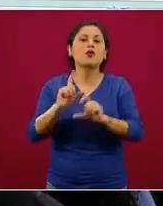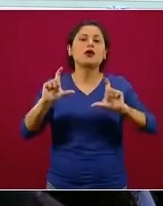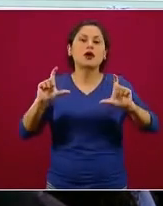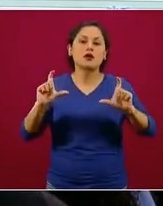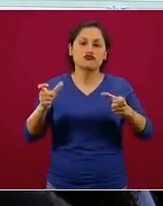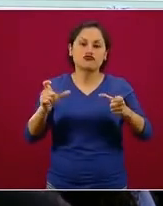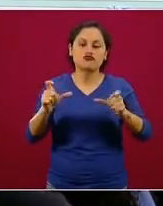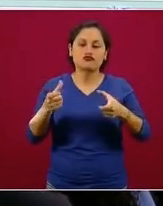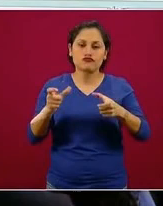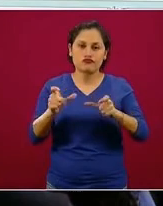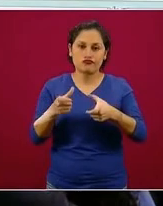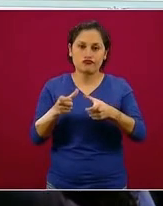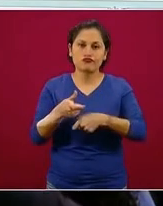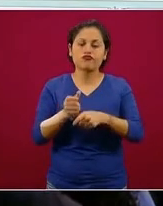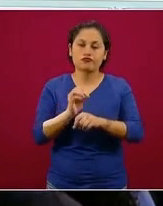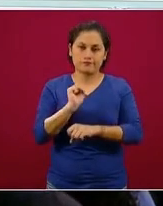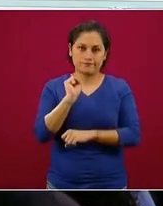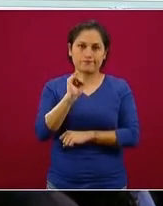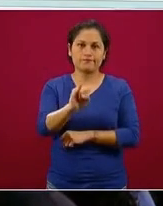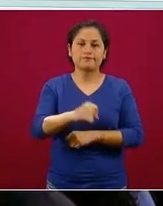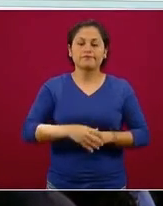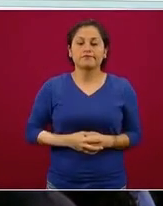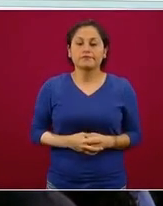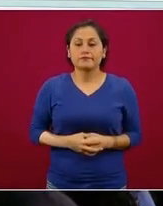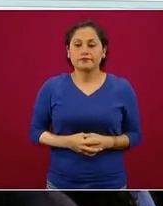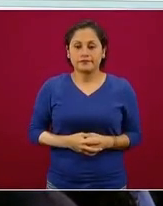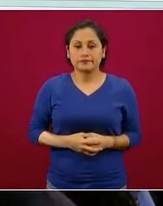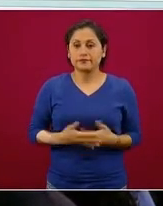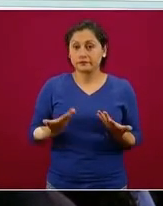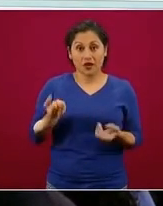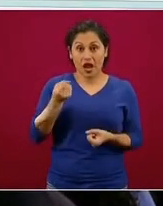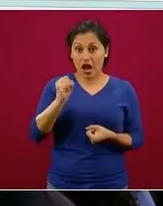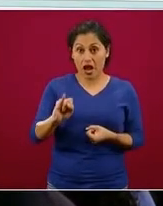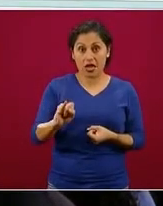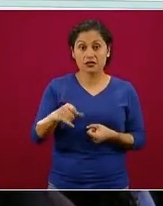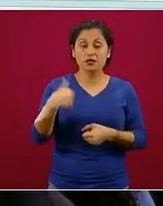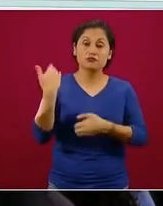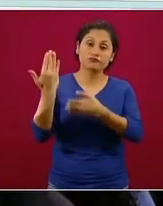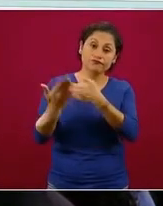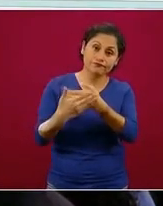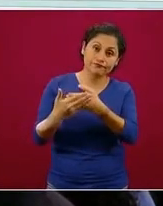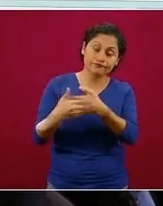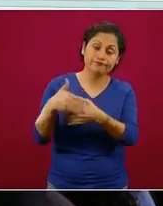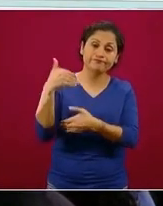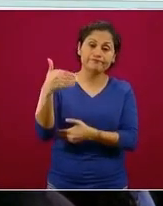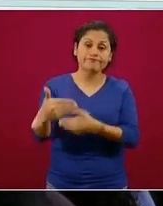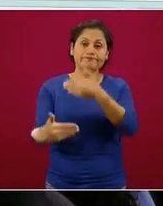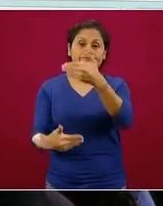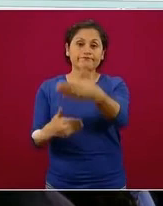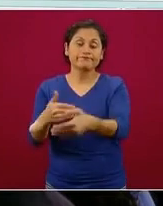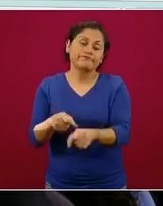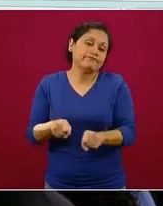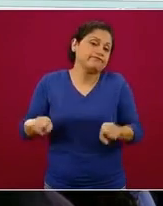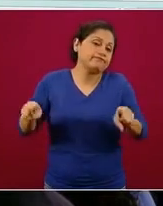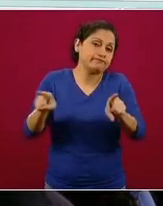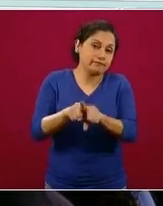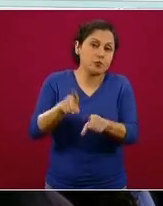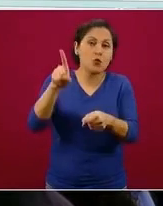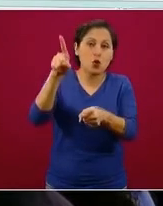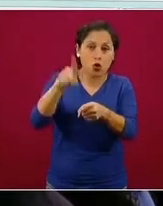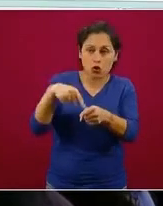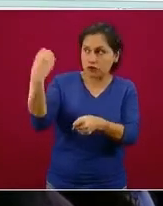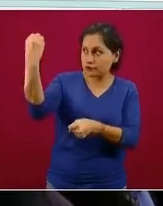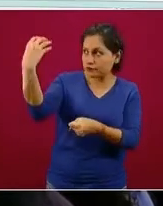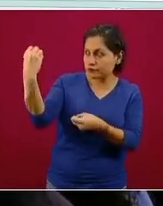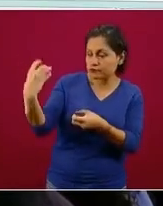encuentra en un claro descenso. Y esa es la manera que seguiremos trabajando durante las siguientes semanas. La siguiente.